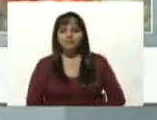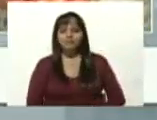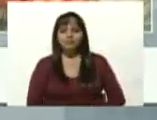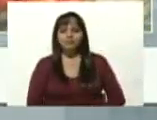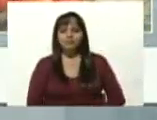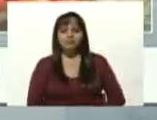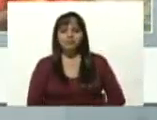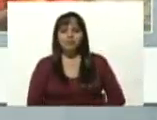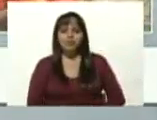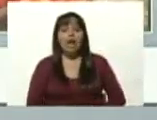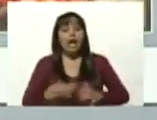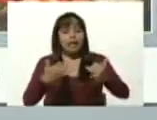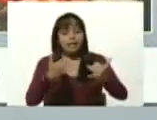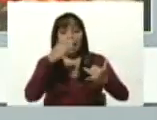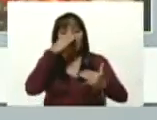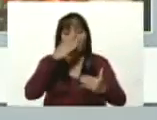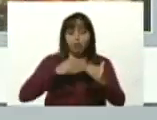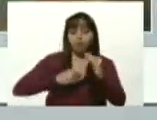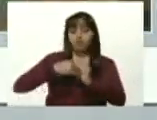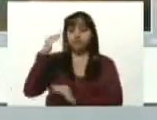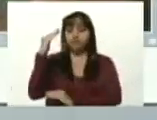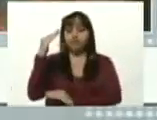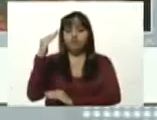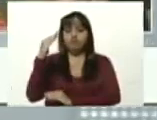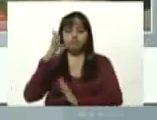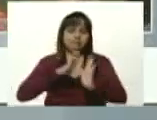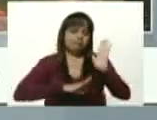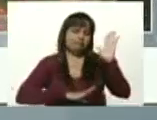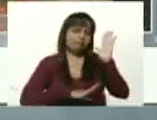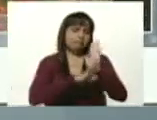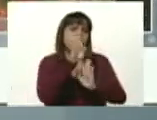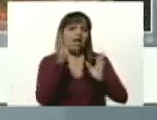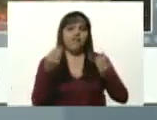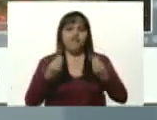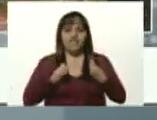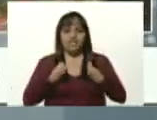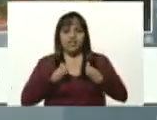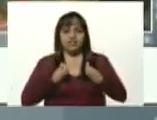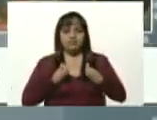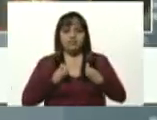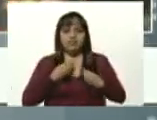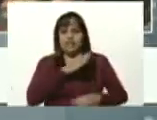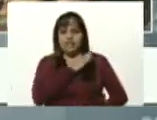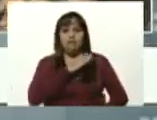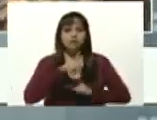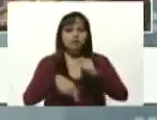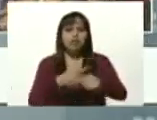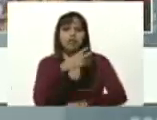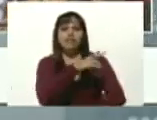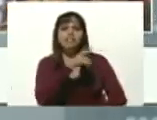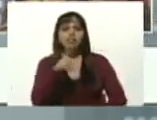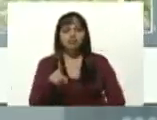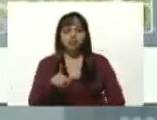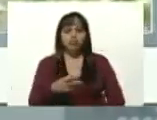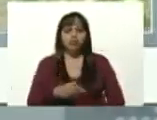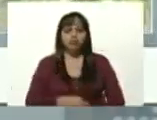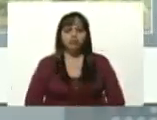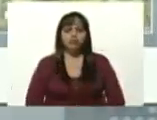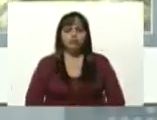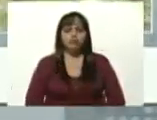Cuando adulto, se desarrolla en la vida esta que tenemos del siglo XXI y parte del siglo XX,